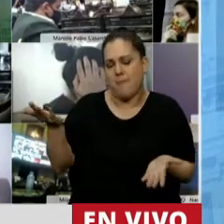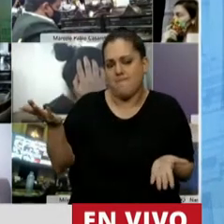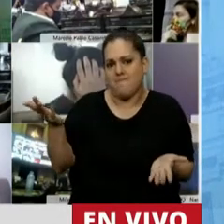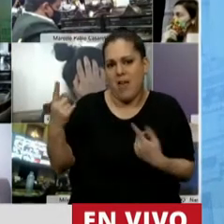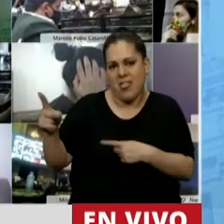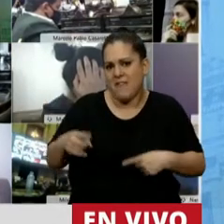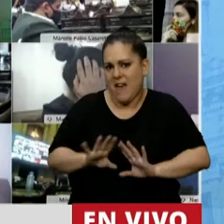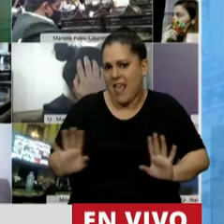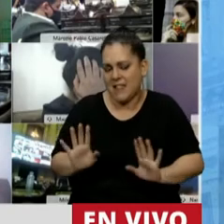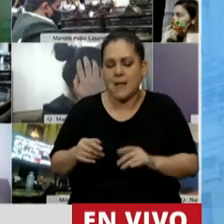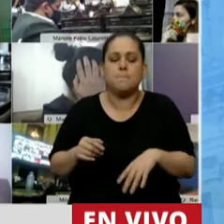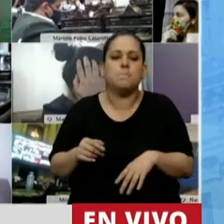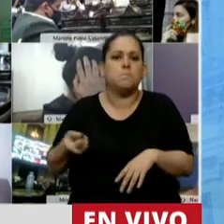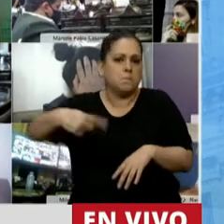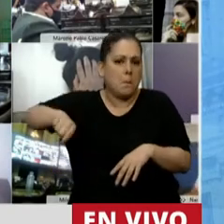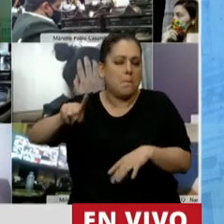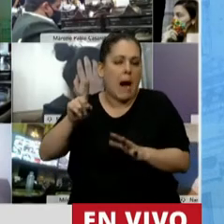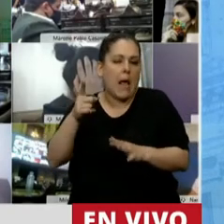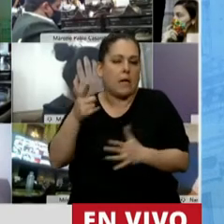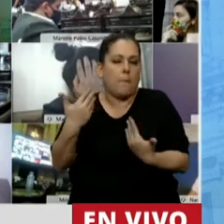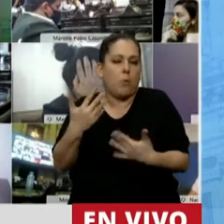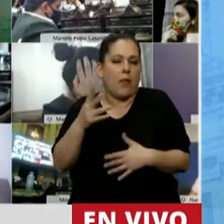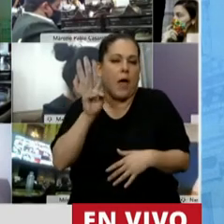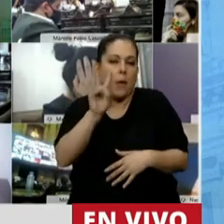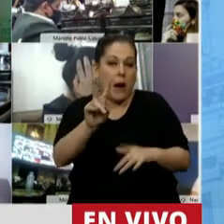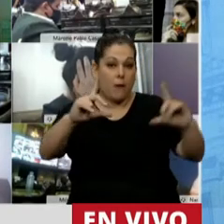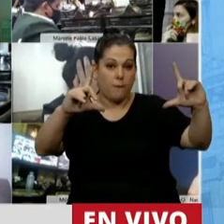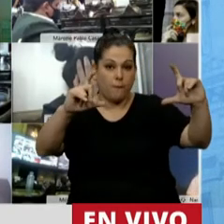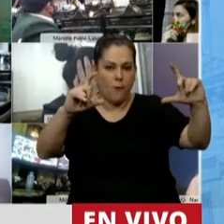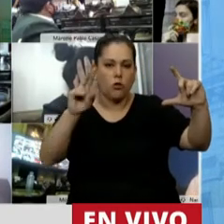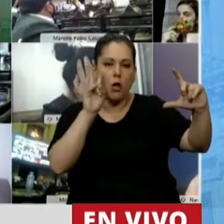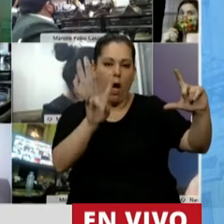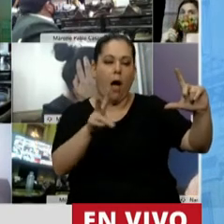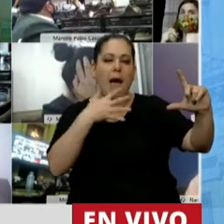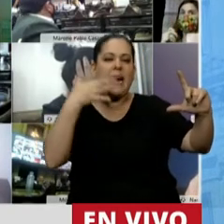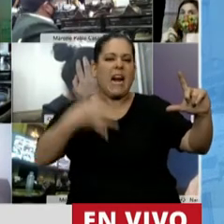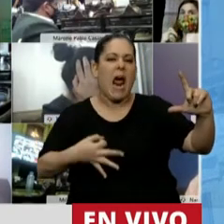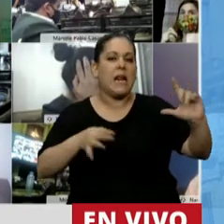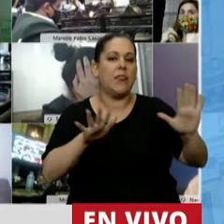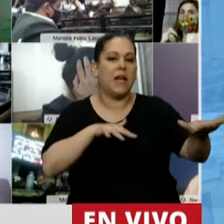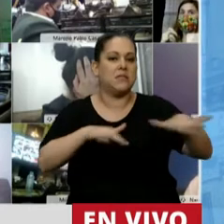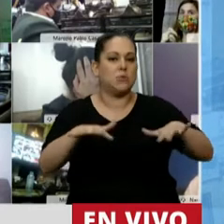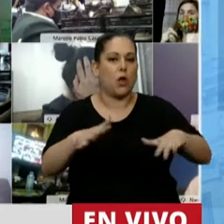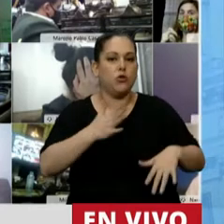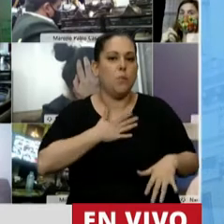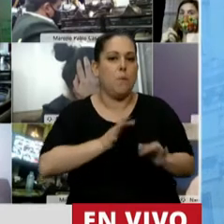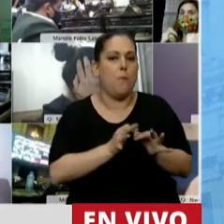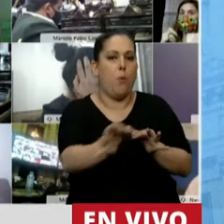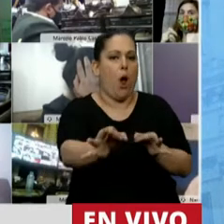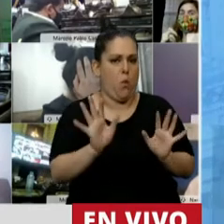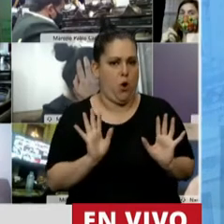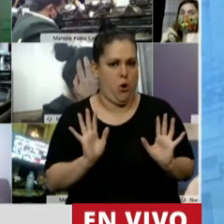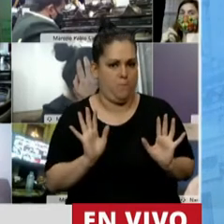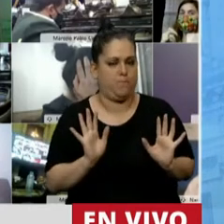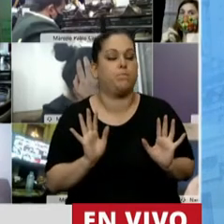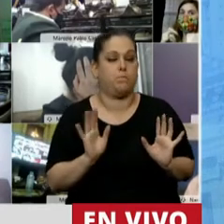sobre todo para que puedan, por lo menos a través de las fotos, ver la realidad de nuestro pueblo, de los cuales han sido responsables